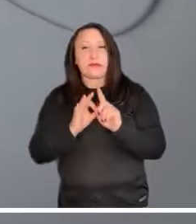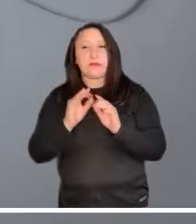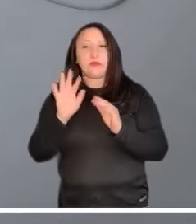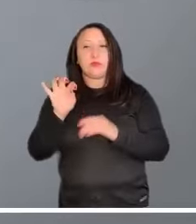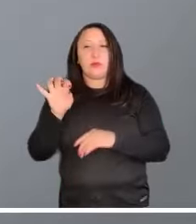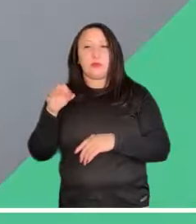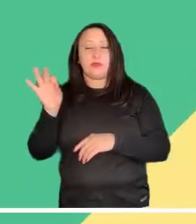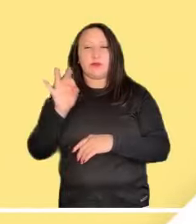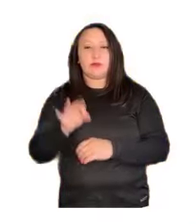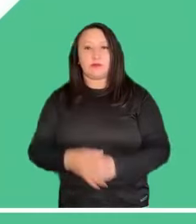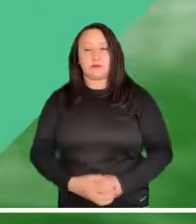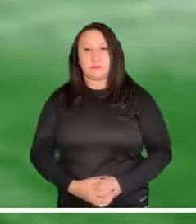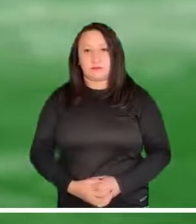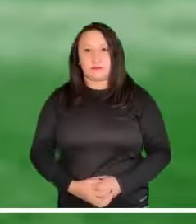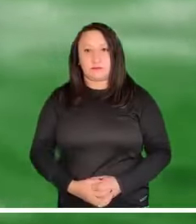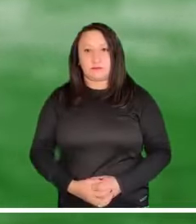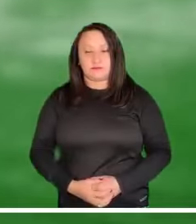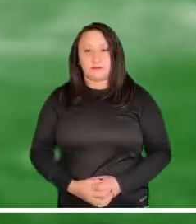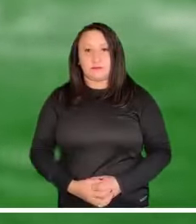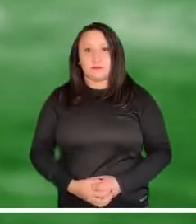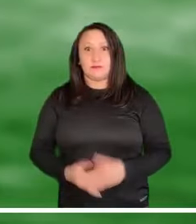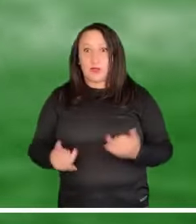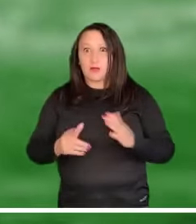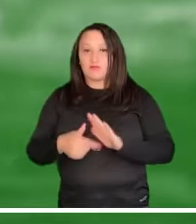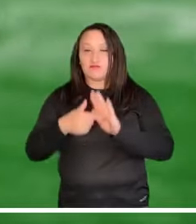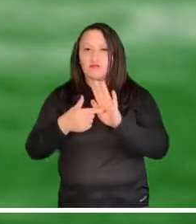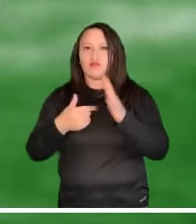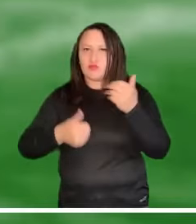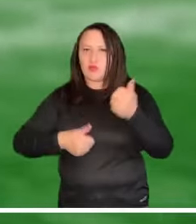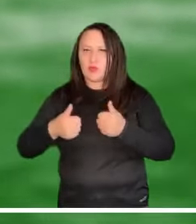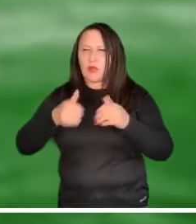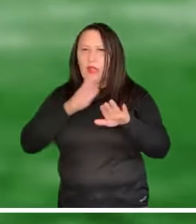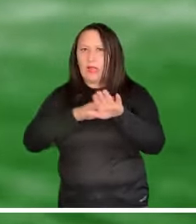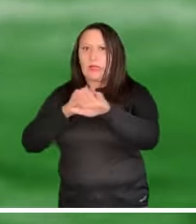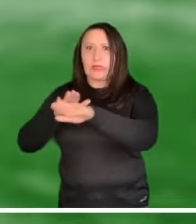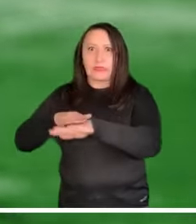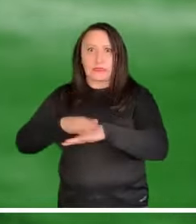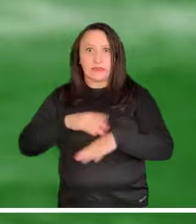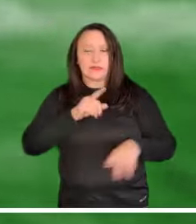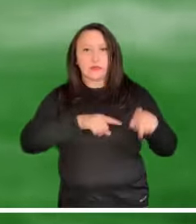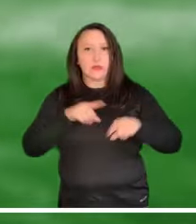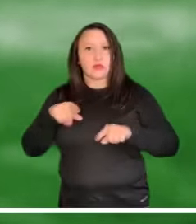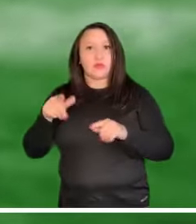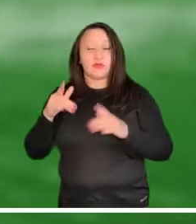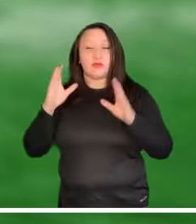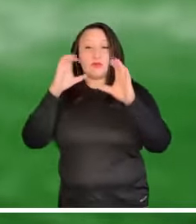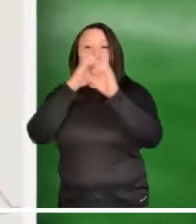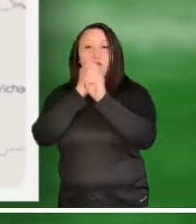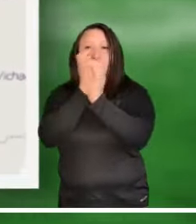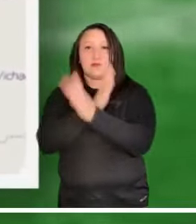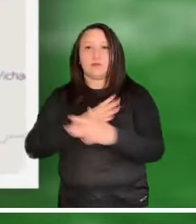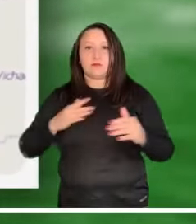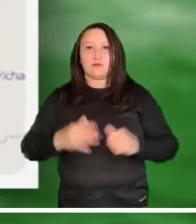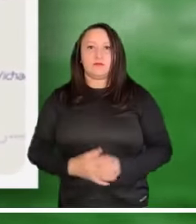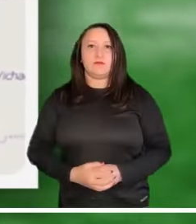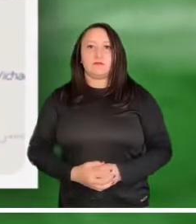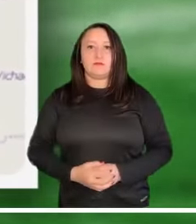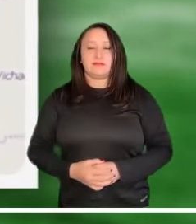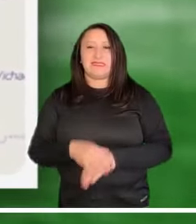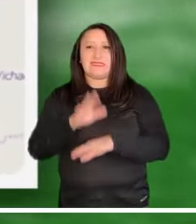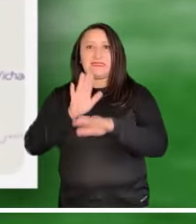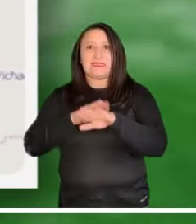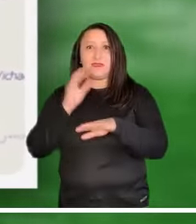grados. Aquí les presentamos algunas alertas para la noche y la madrugada. Alerta roja se